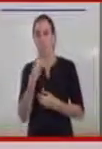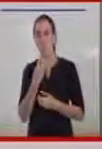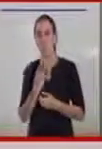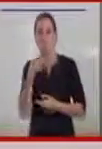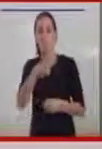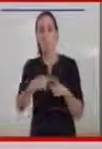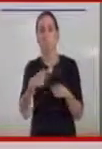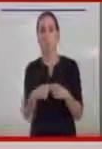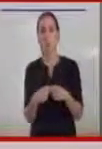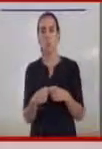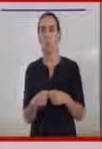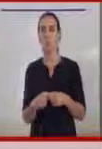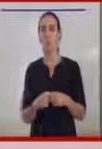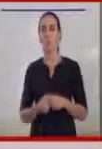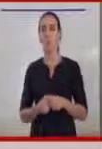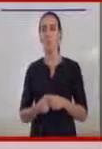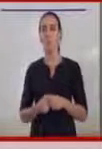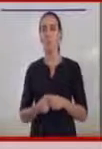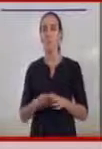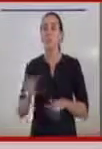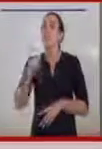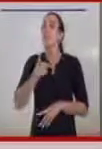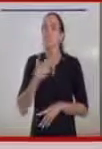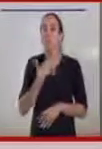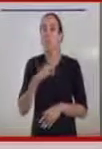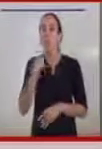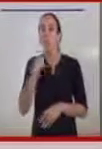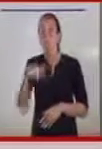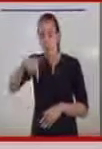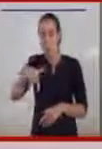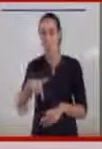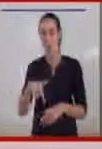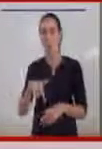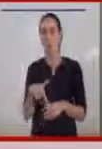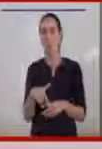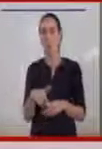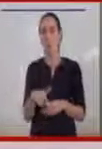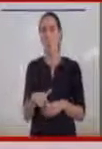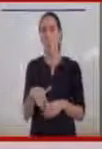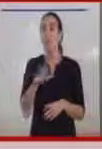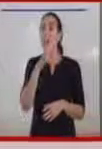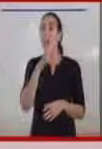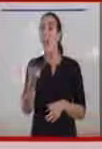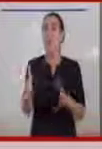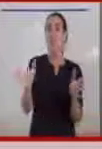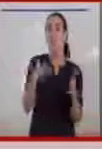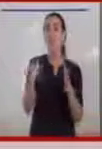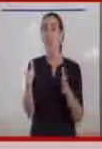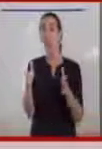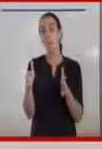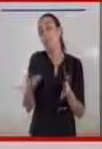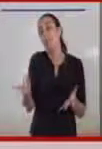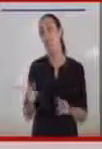producto. Os podemos, o sea, yo os puedo comentar hoy que siendo una época, pues no la más